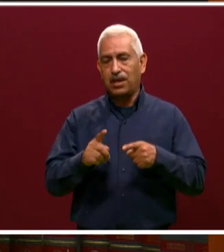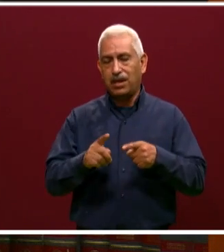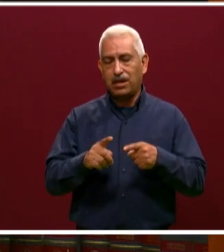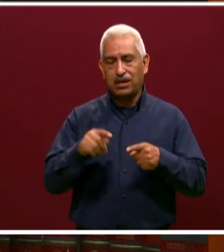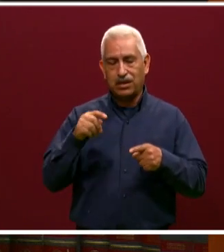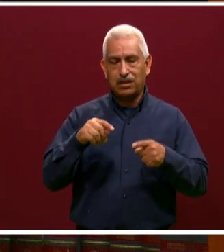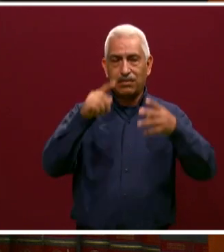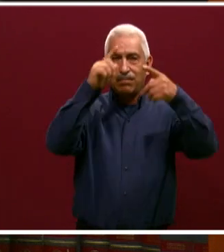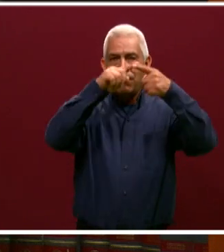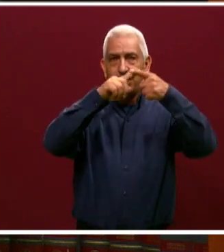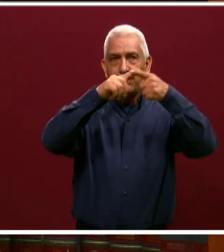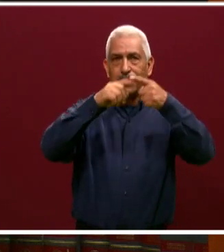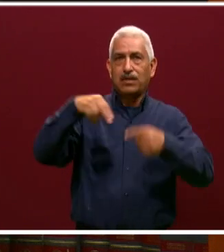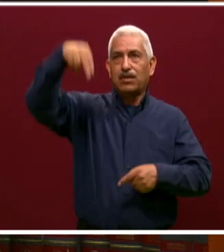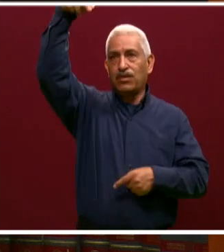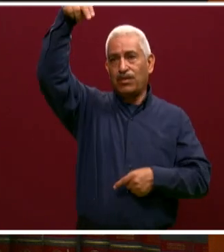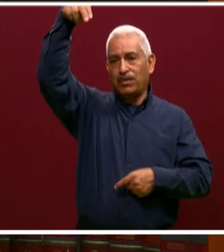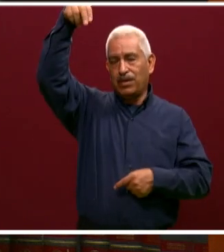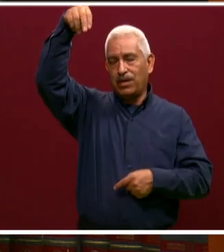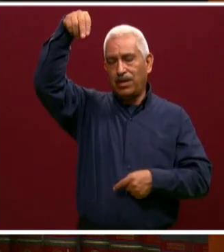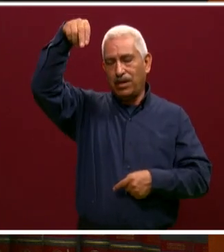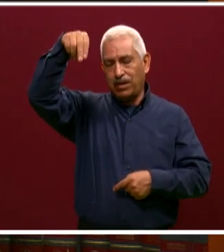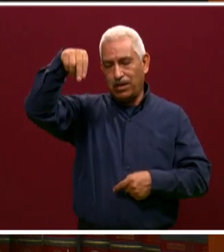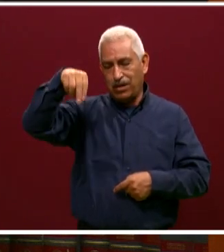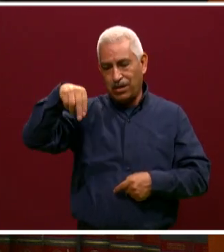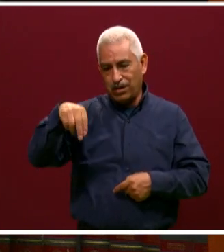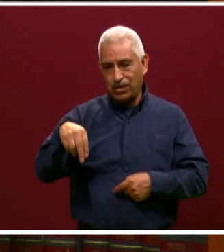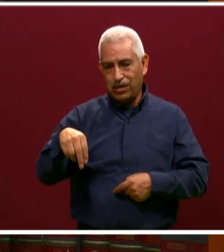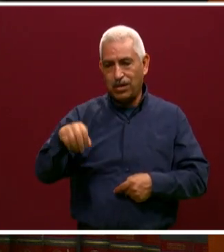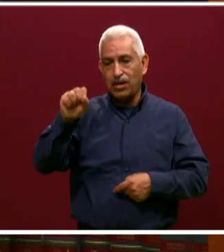Chaucla de Tapia, Cerdán,